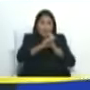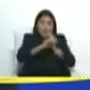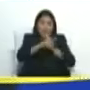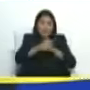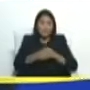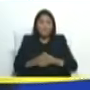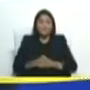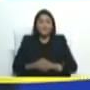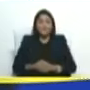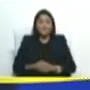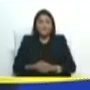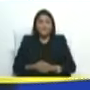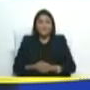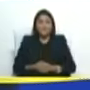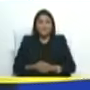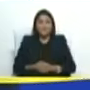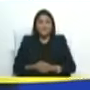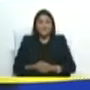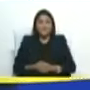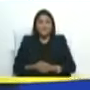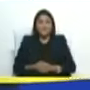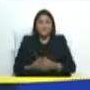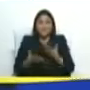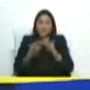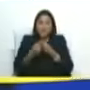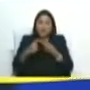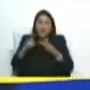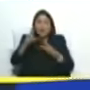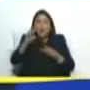junto a Bordones